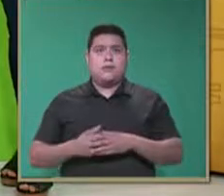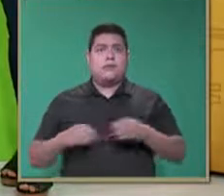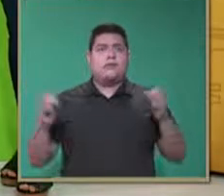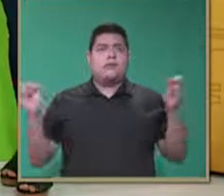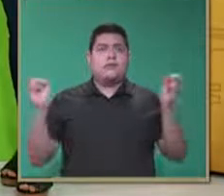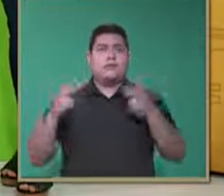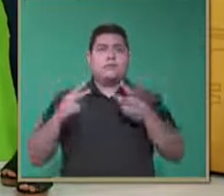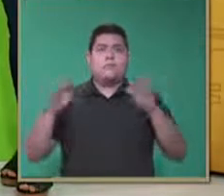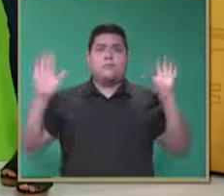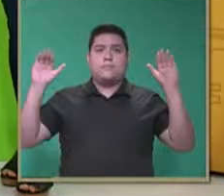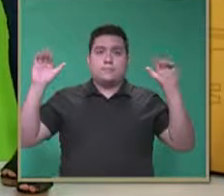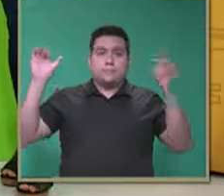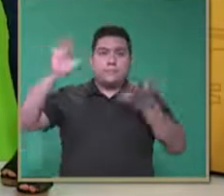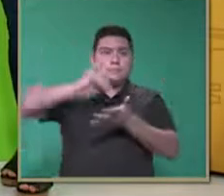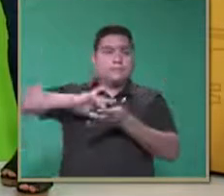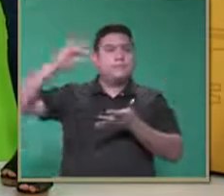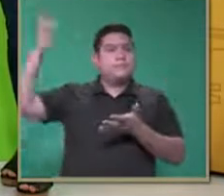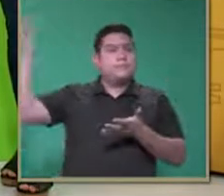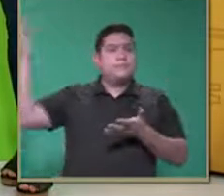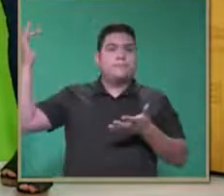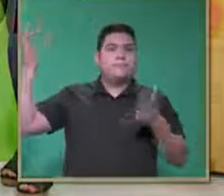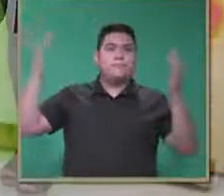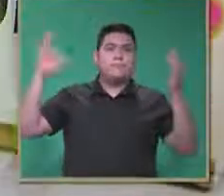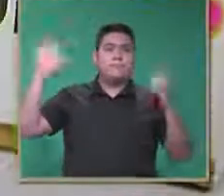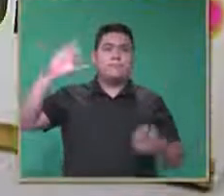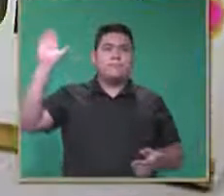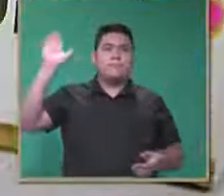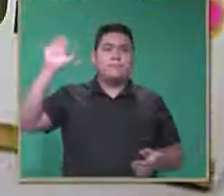noche. ¡Los esperamos! ¡Hasta luego! luego!